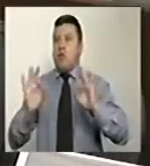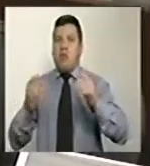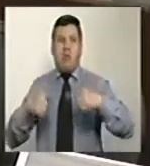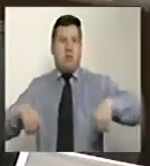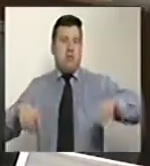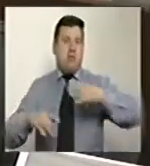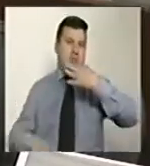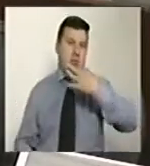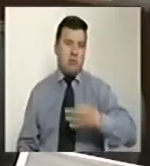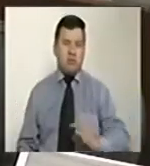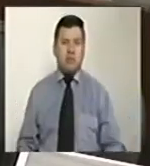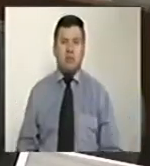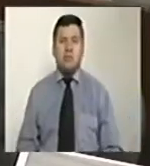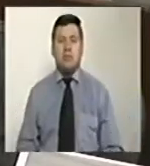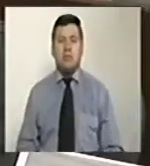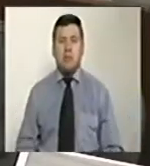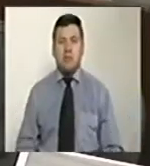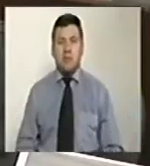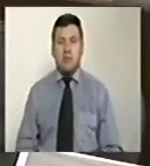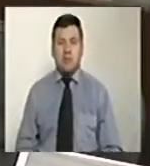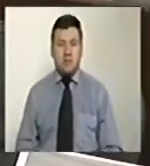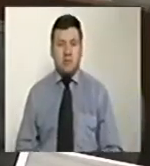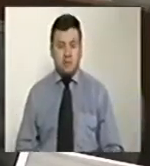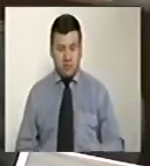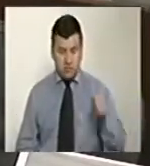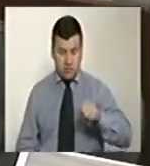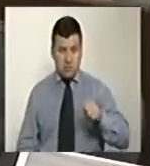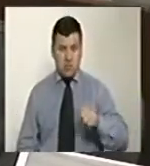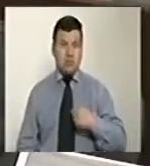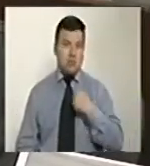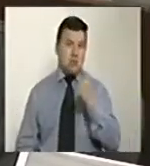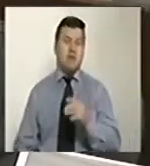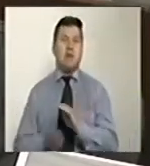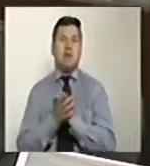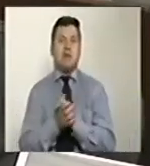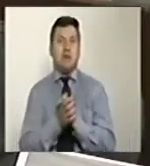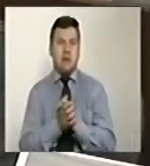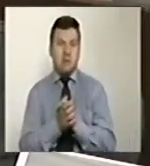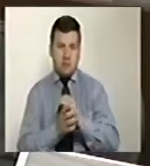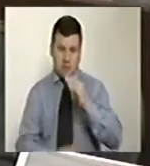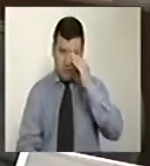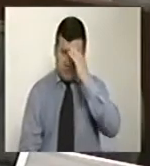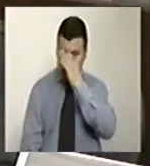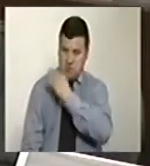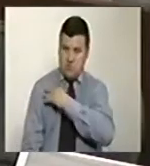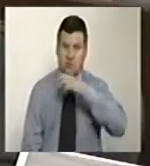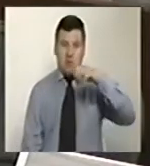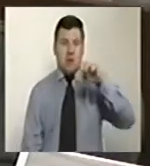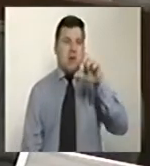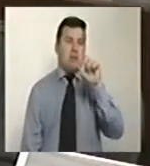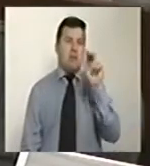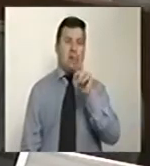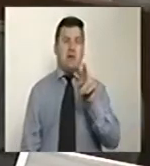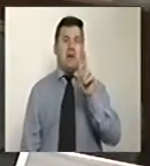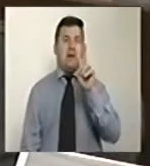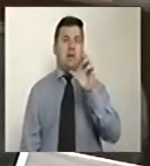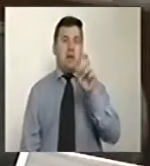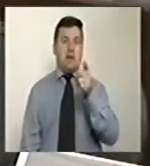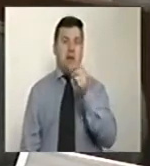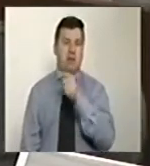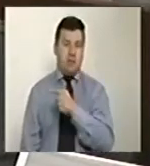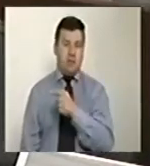Esa es la verdad. Desde aquí, un saludo al coronel Plaza Vega que se